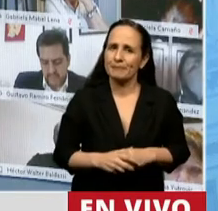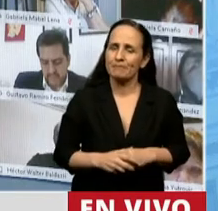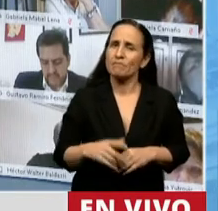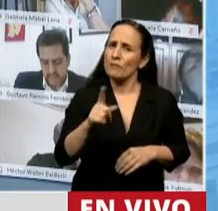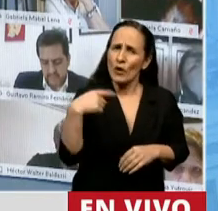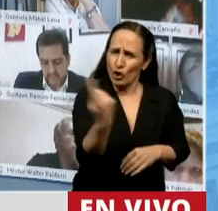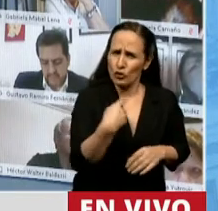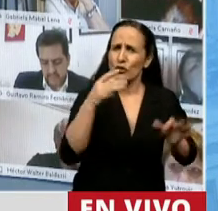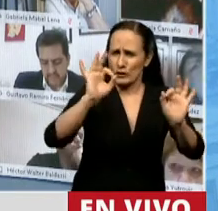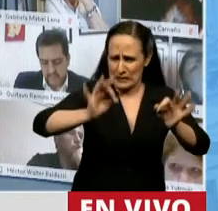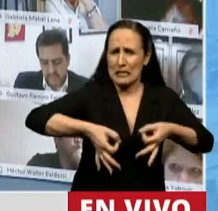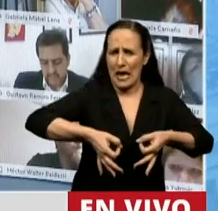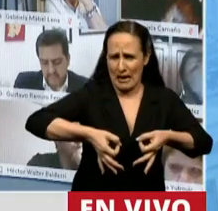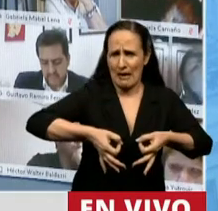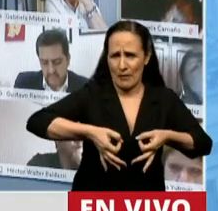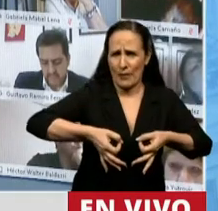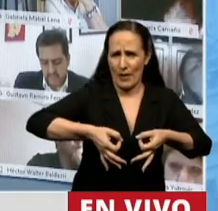acuerdo de Escazú